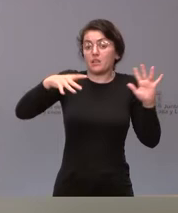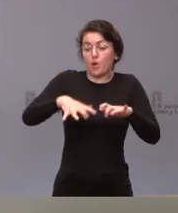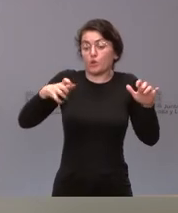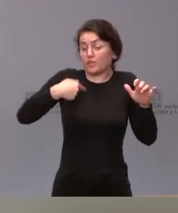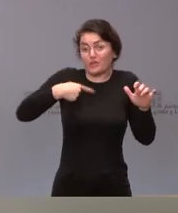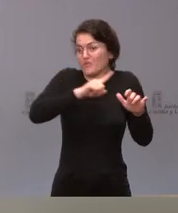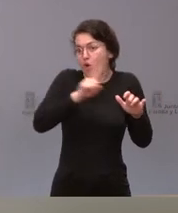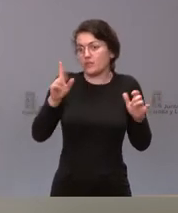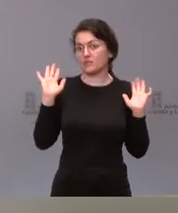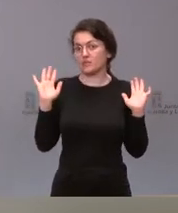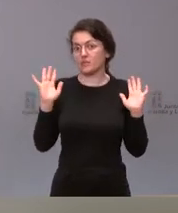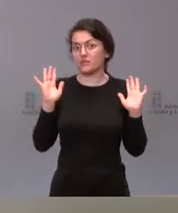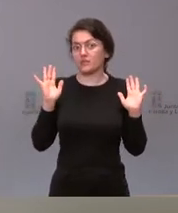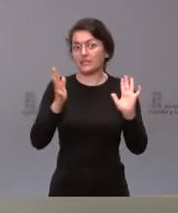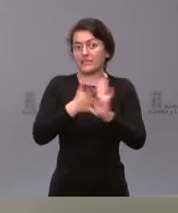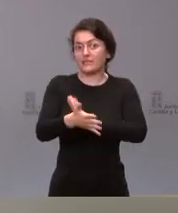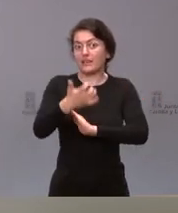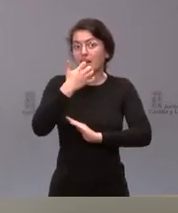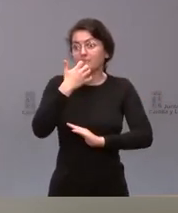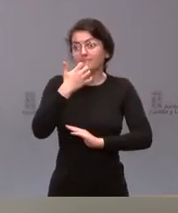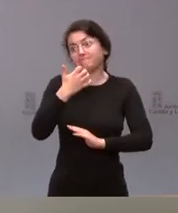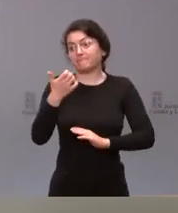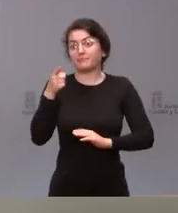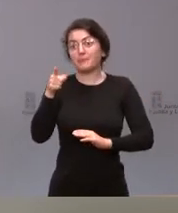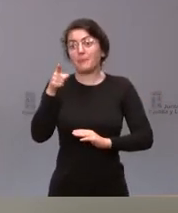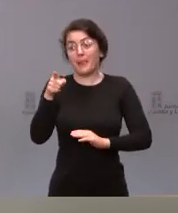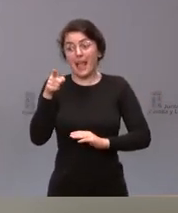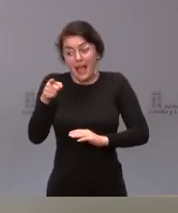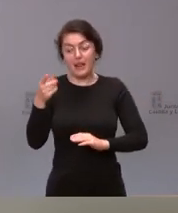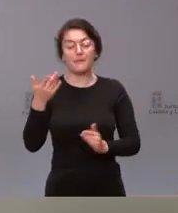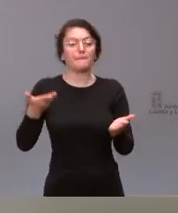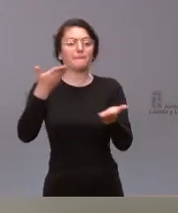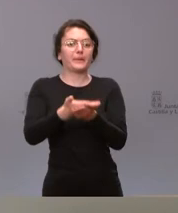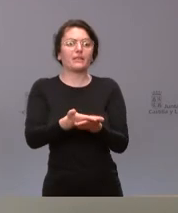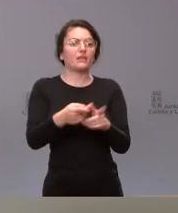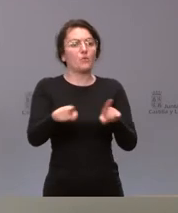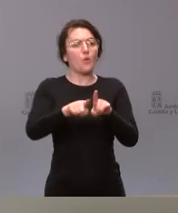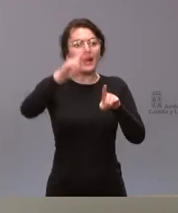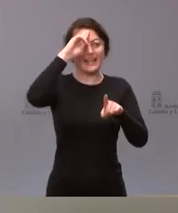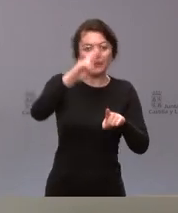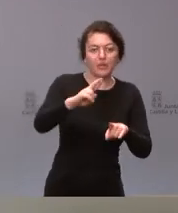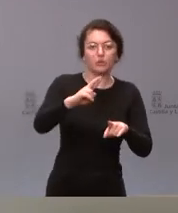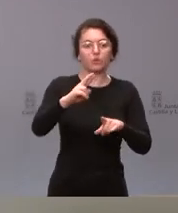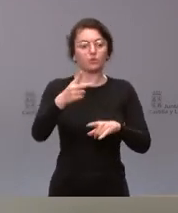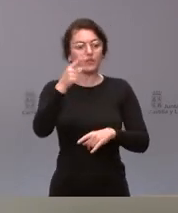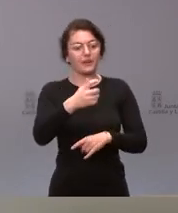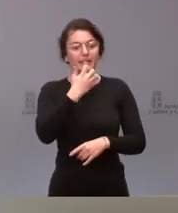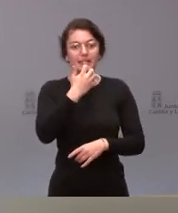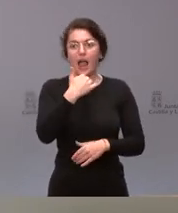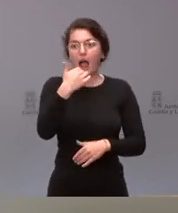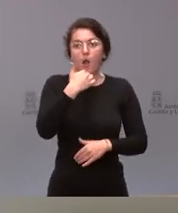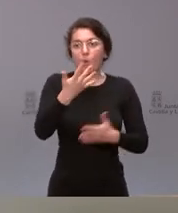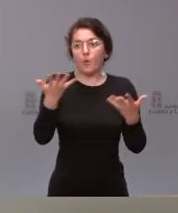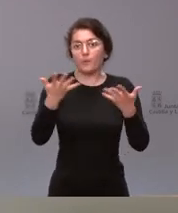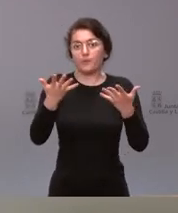él hizo el llamamiento para que se actuara con respeto y él es el que también cuando si en algún momento estima oportuno también puede llamar a la orden